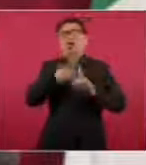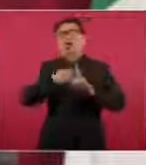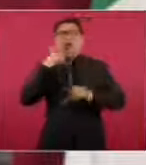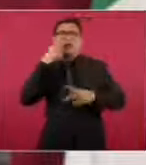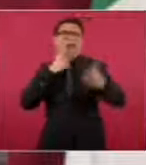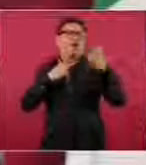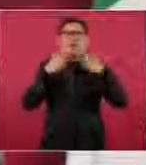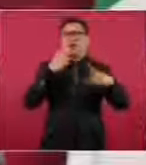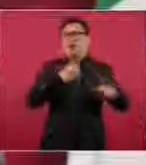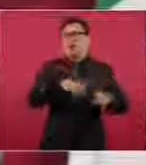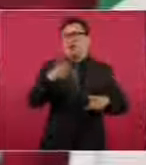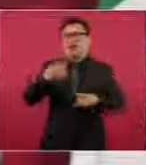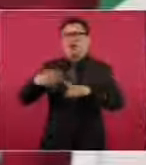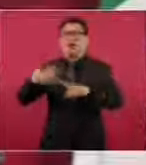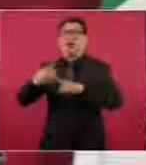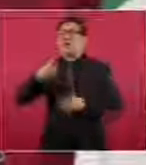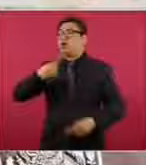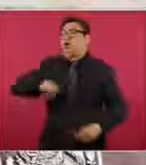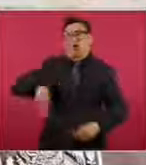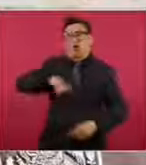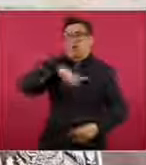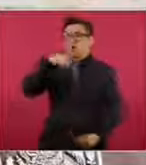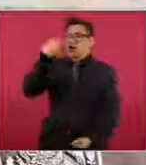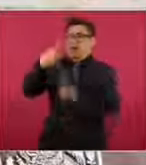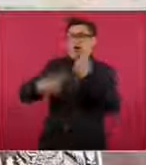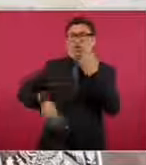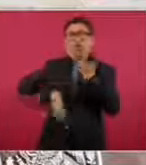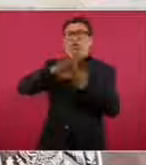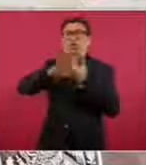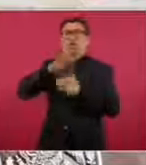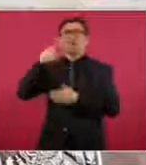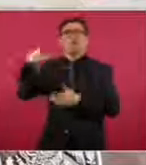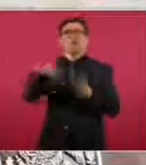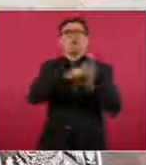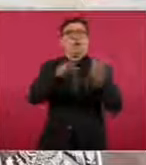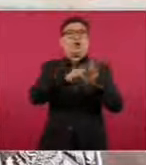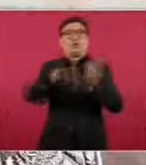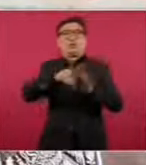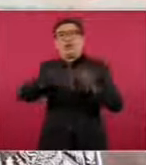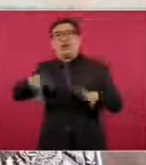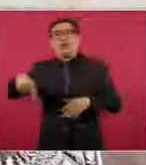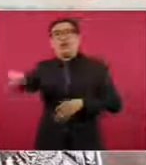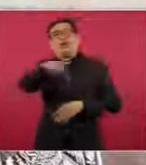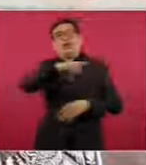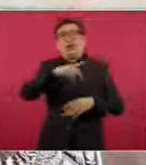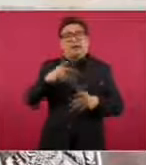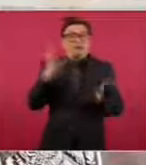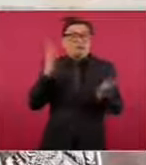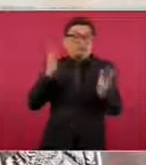atacándonos con su prensa vendida o alquilada,